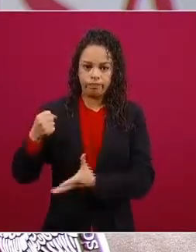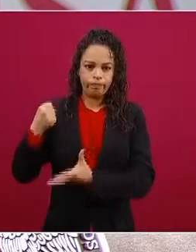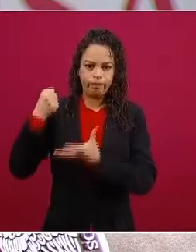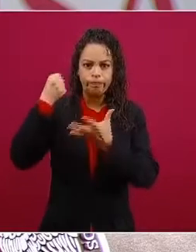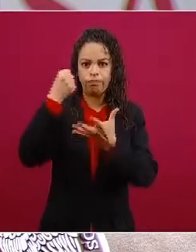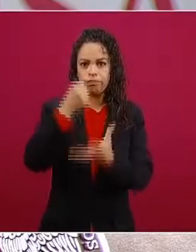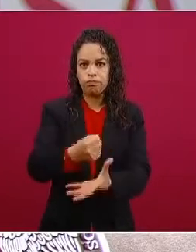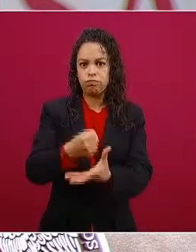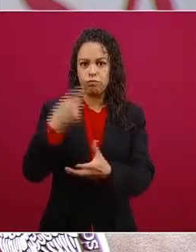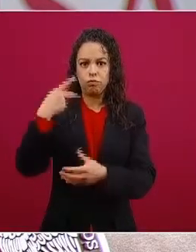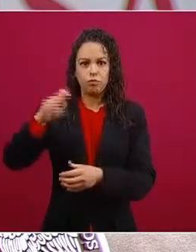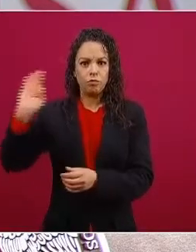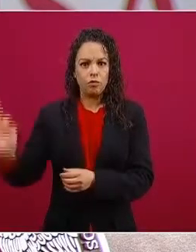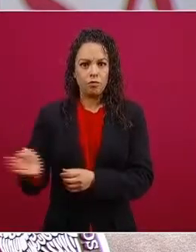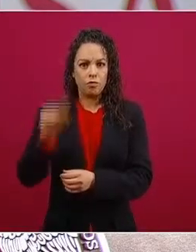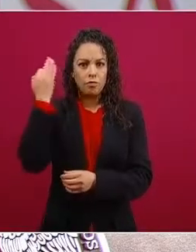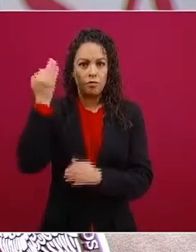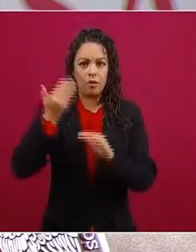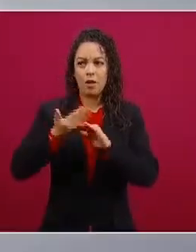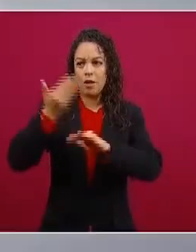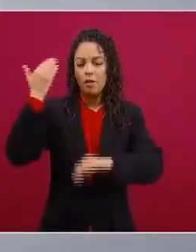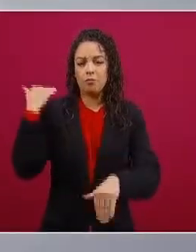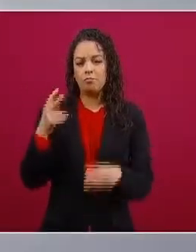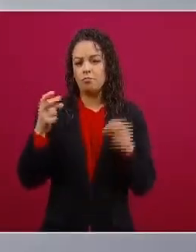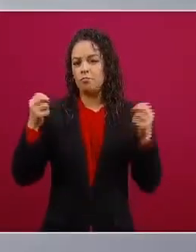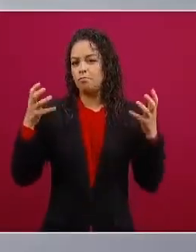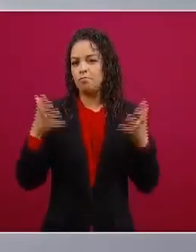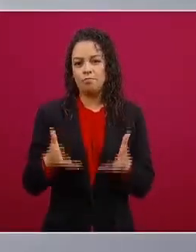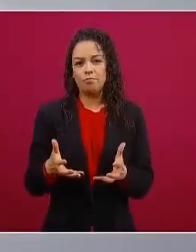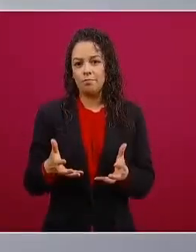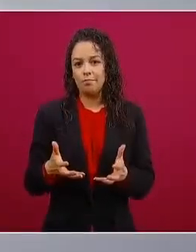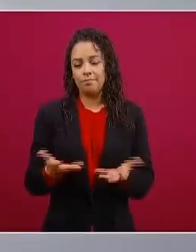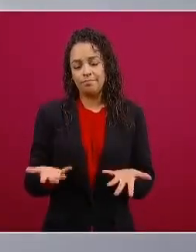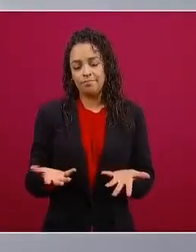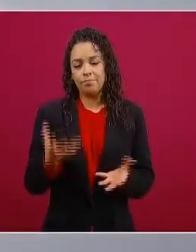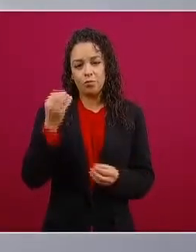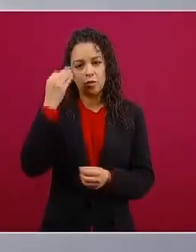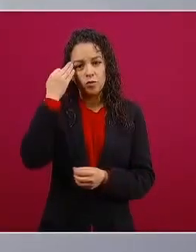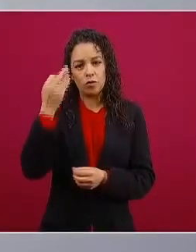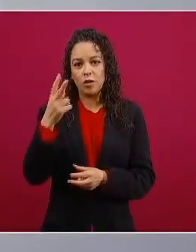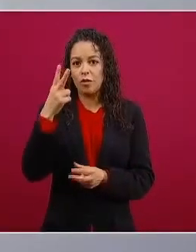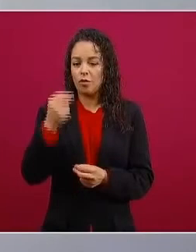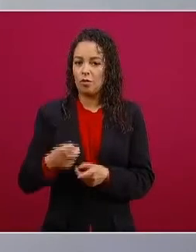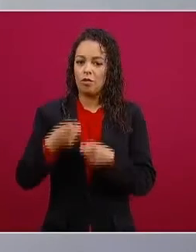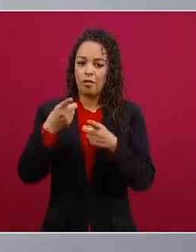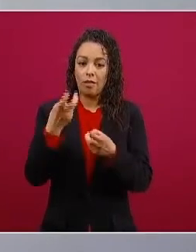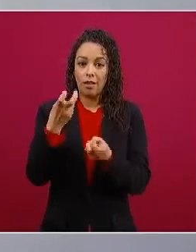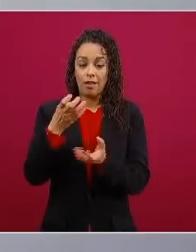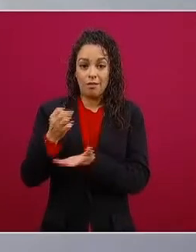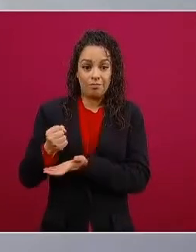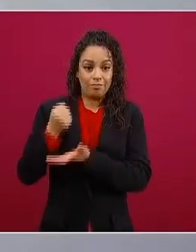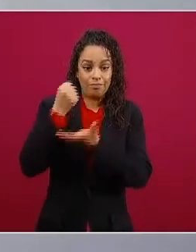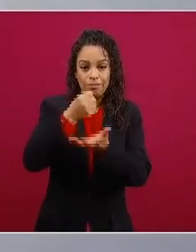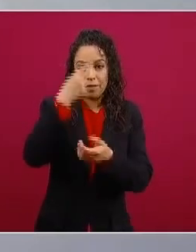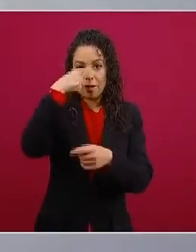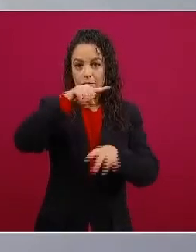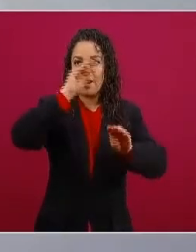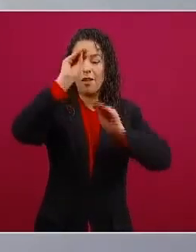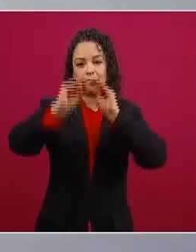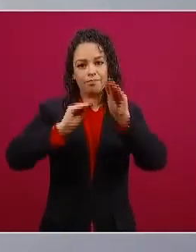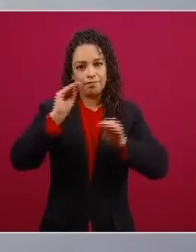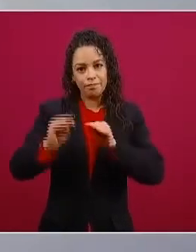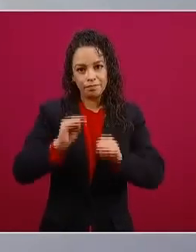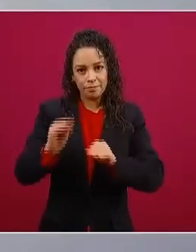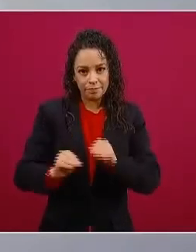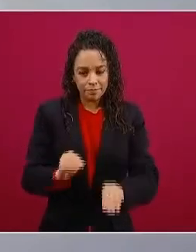que no se hacía, llevaba mucho tiempo, que no se invertía. y ya está